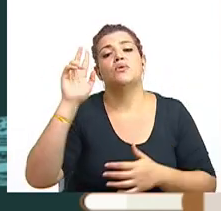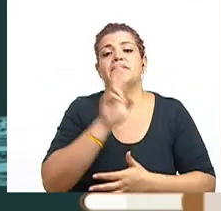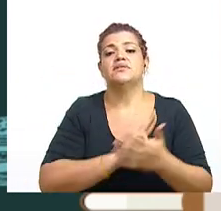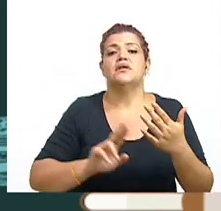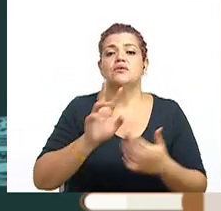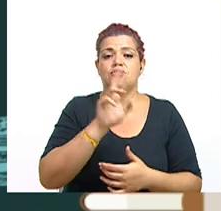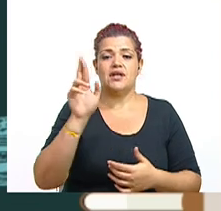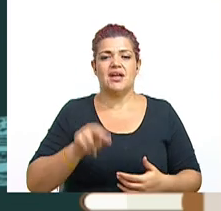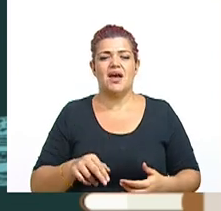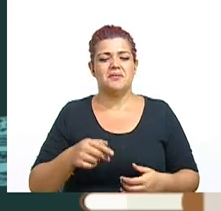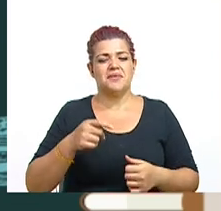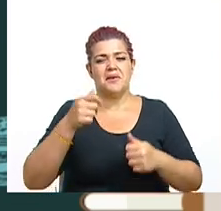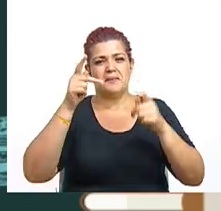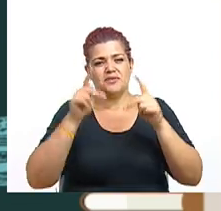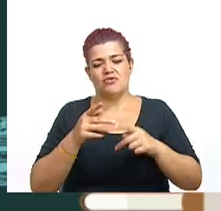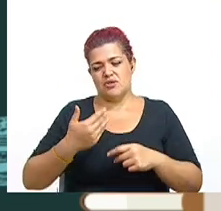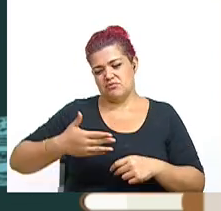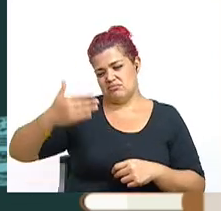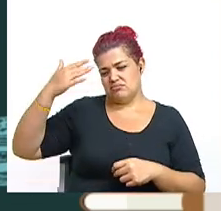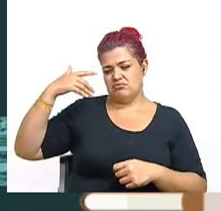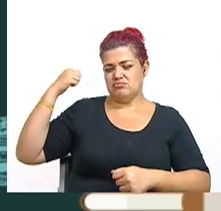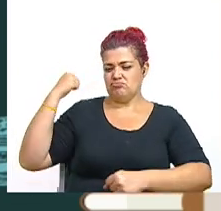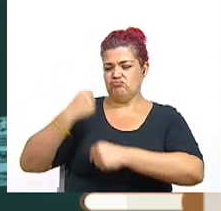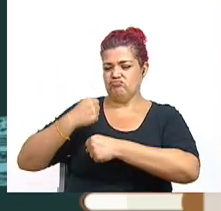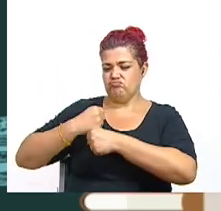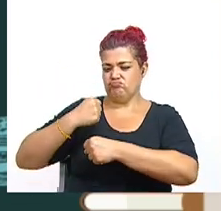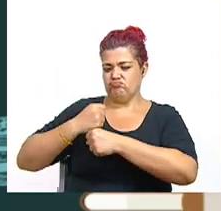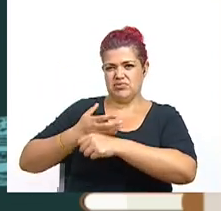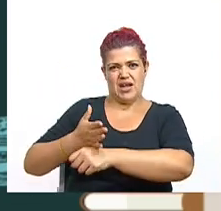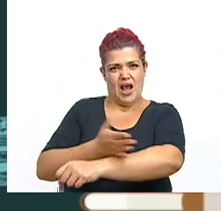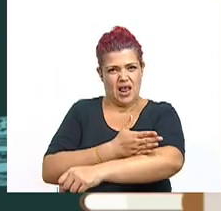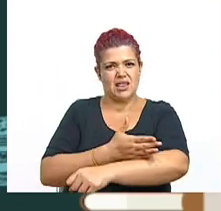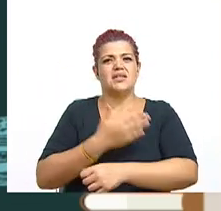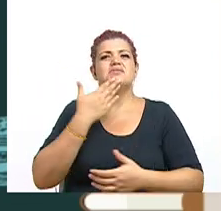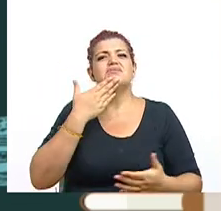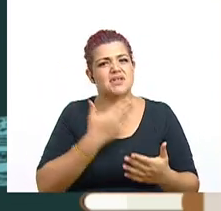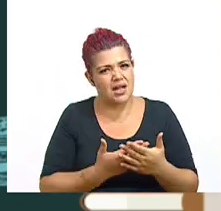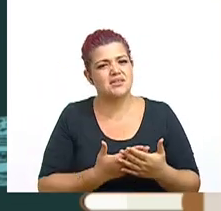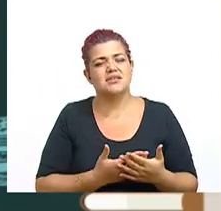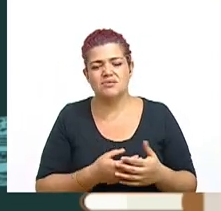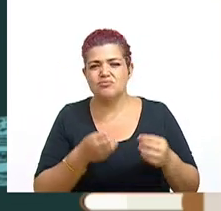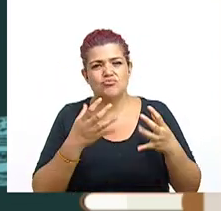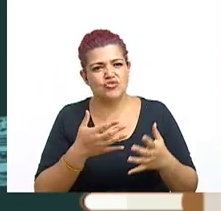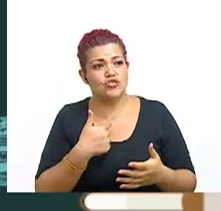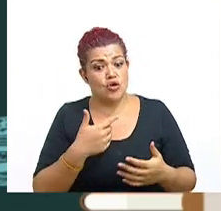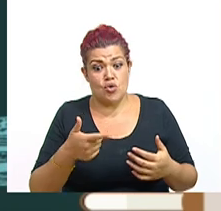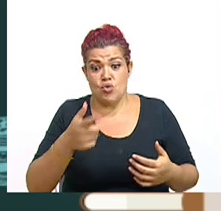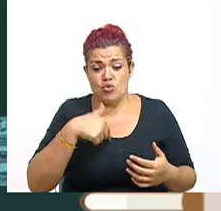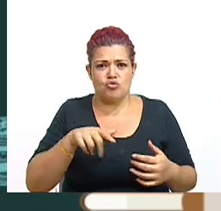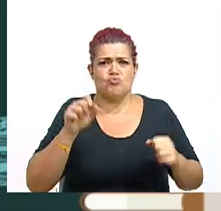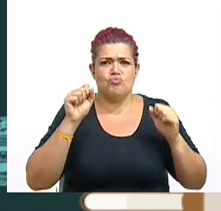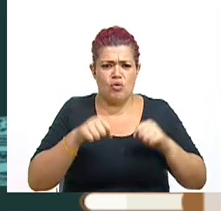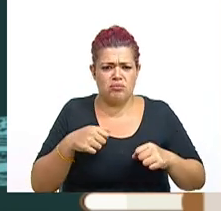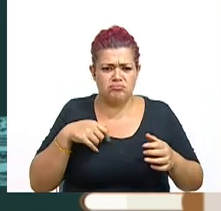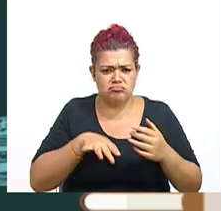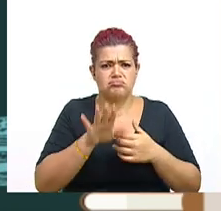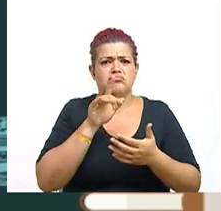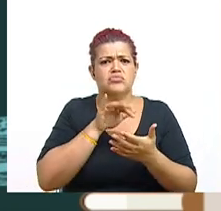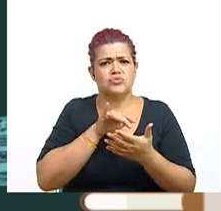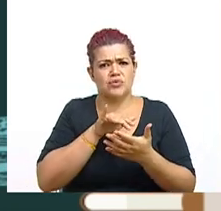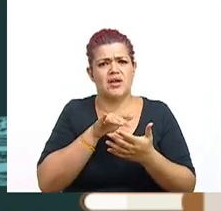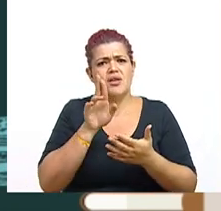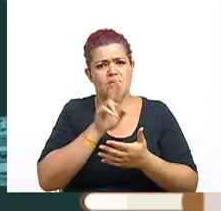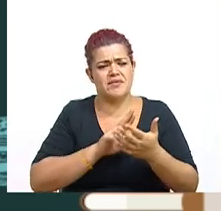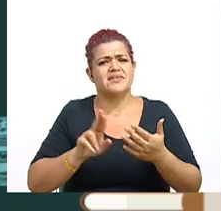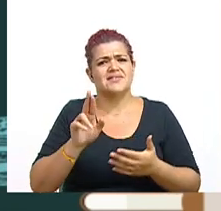que nos ofrecieron esa oportunidad de educación superior. Gracias a ellos, muchos de nosotros pudimos superarnos personal y